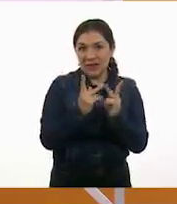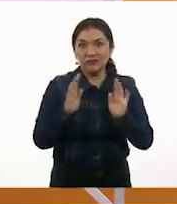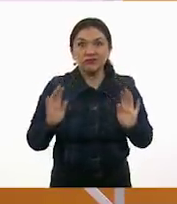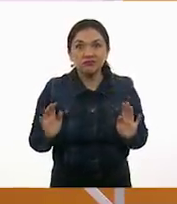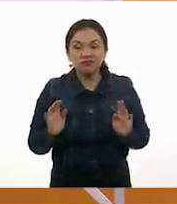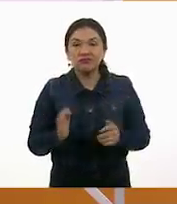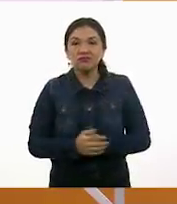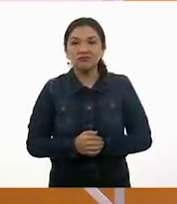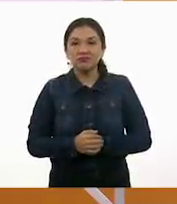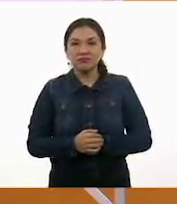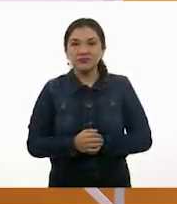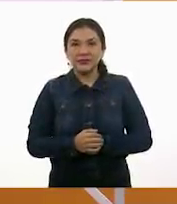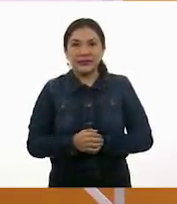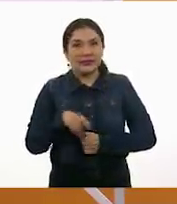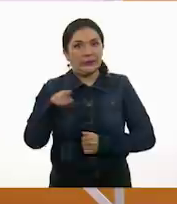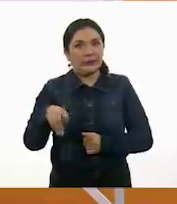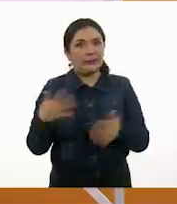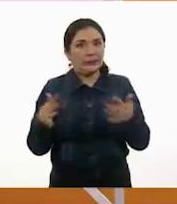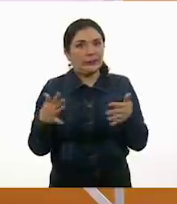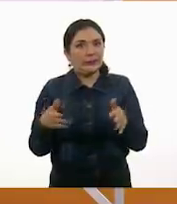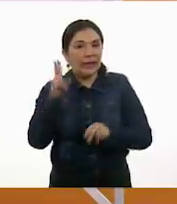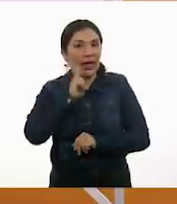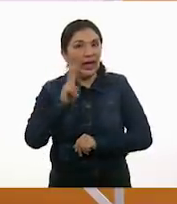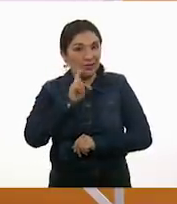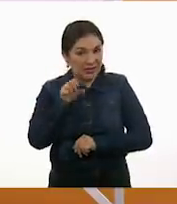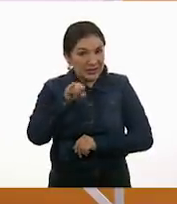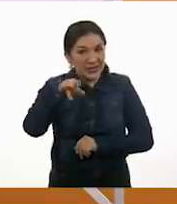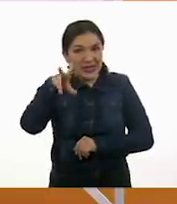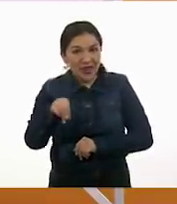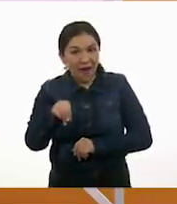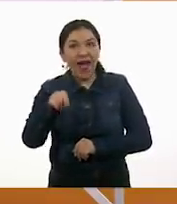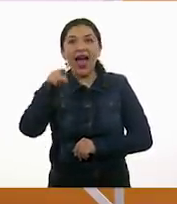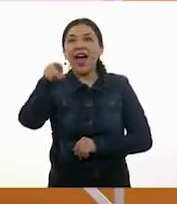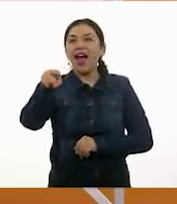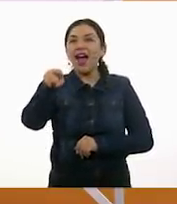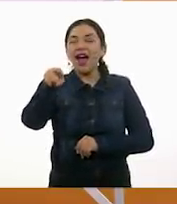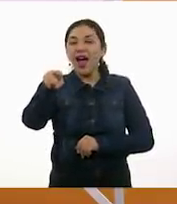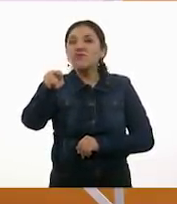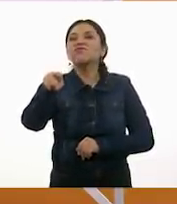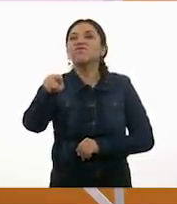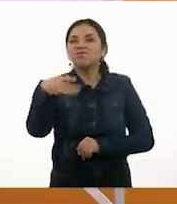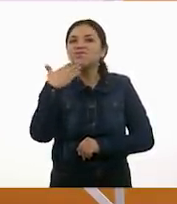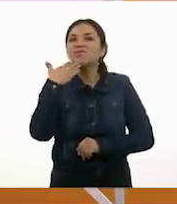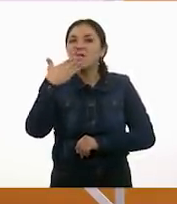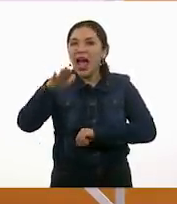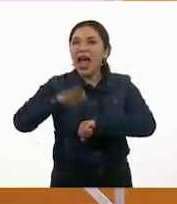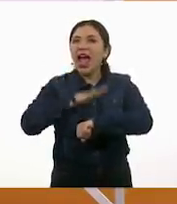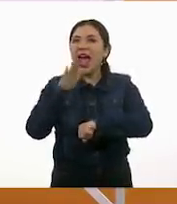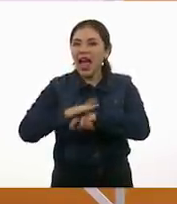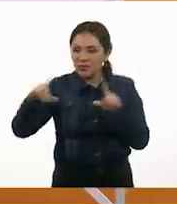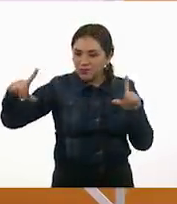Vamos a ver. Aquí viene el momento de la verdad. Sí, es la pieza correcta. Y sí, coincide.